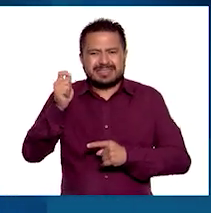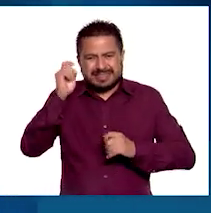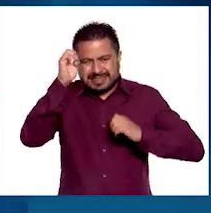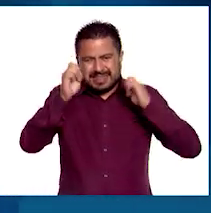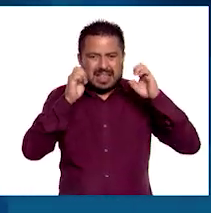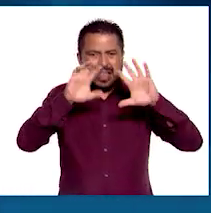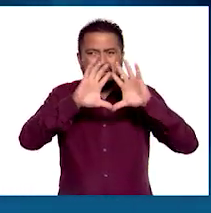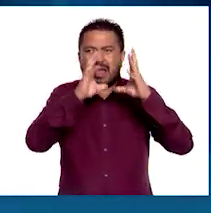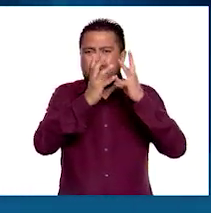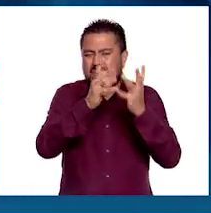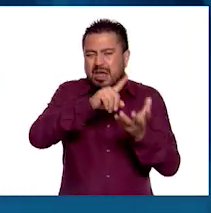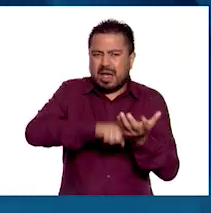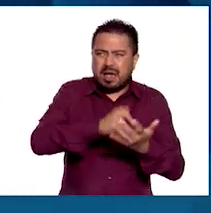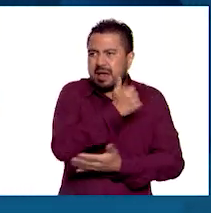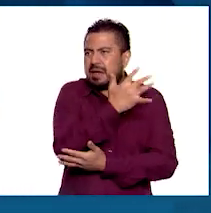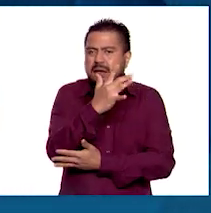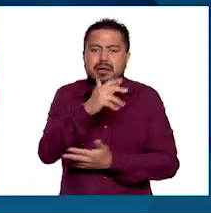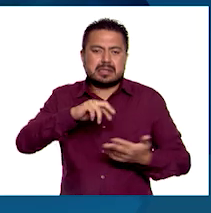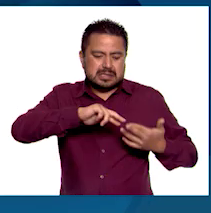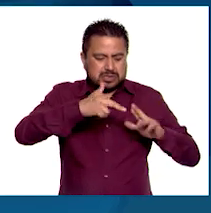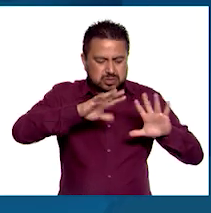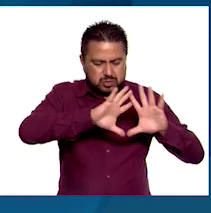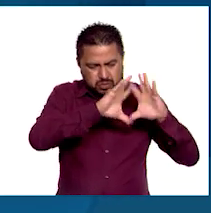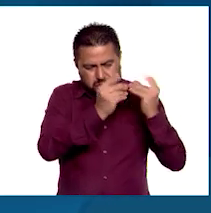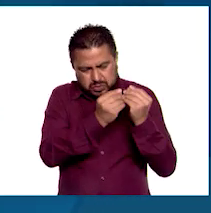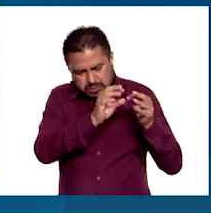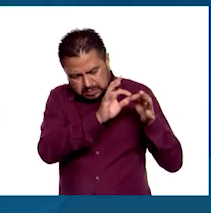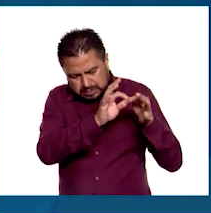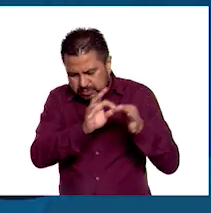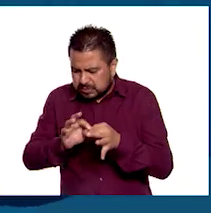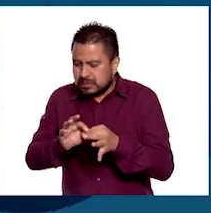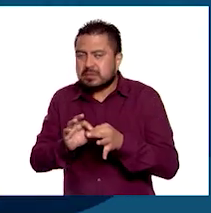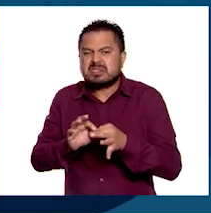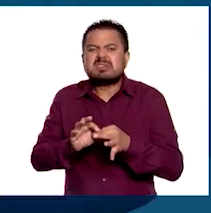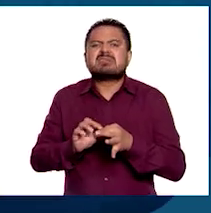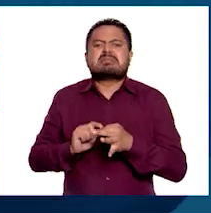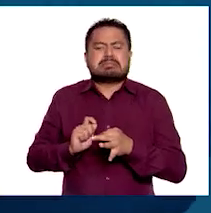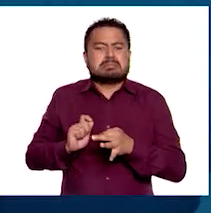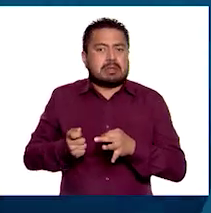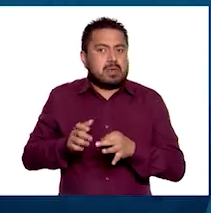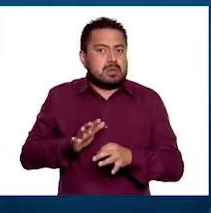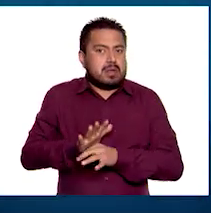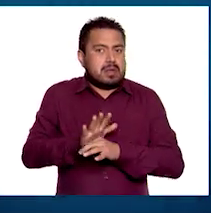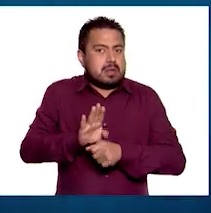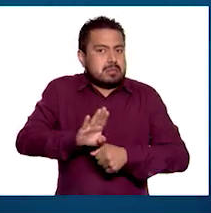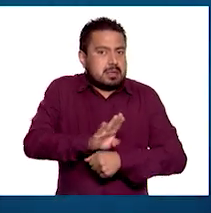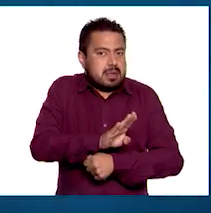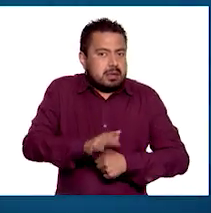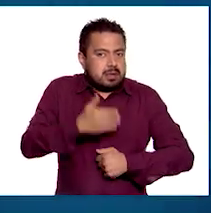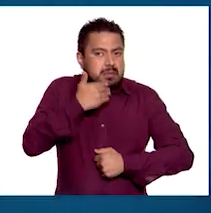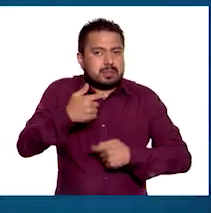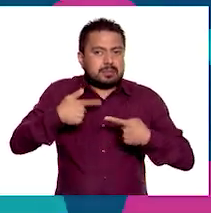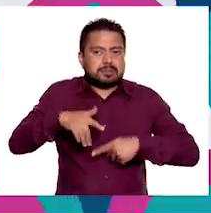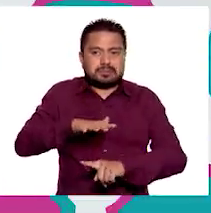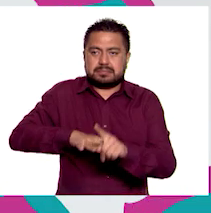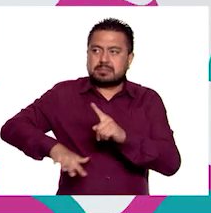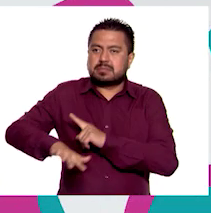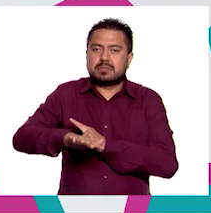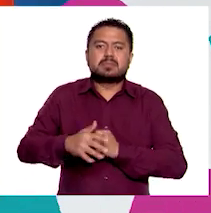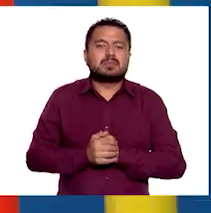otros. Pues la interrelación de todos estos factores influye directamente en el bienestar de la población.